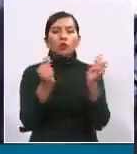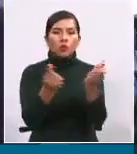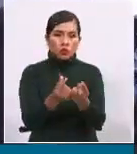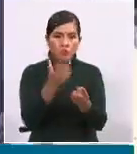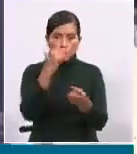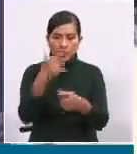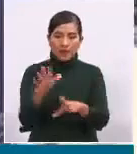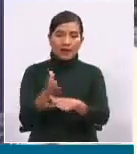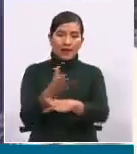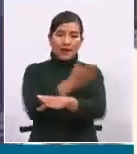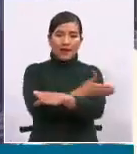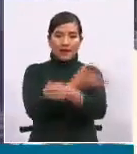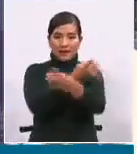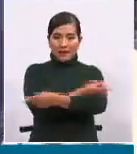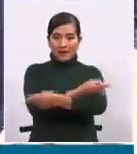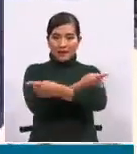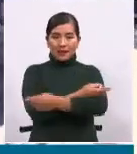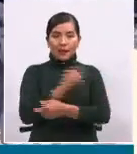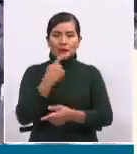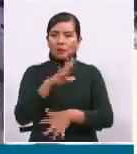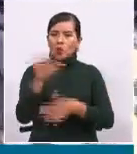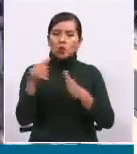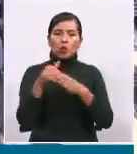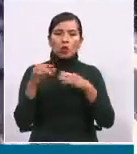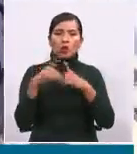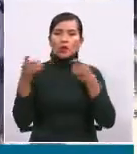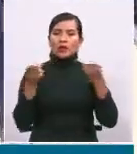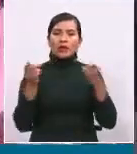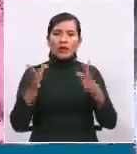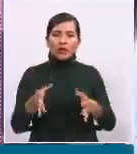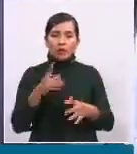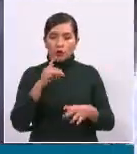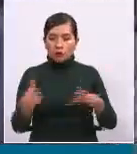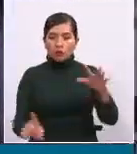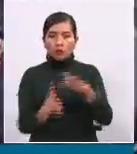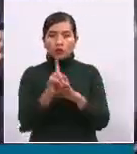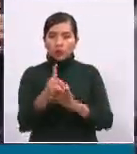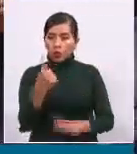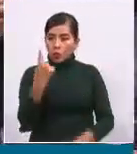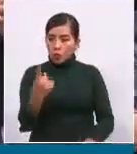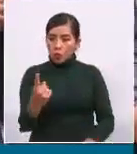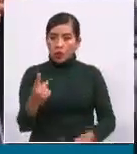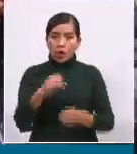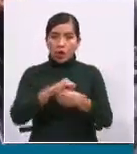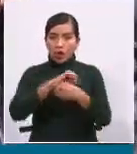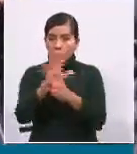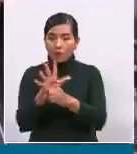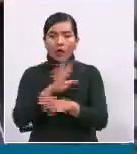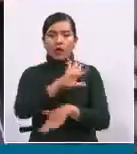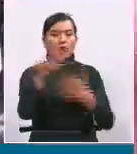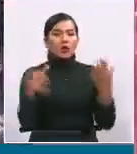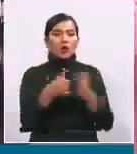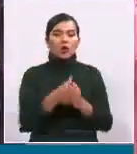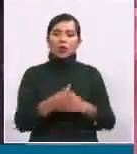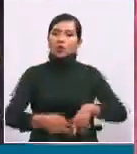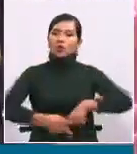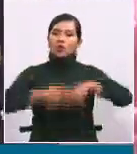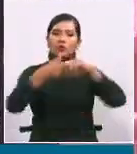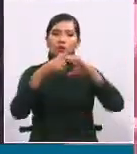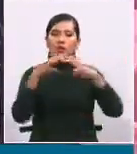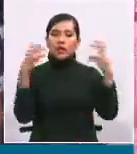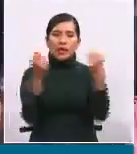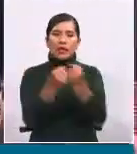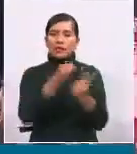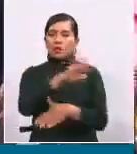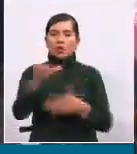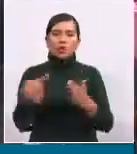descanso pedagógico no faltó algún director o directora que, de manera general, han tenido que tomar la decisión